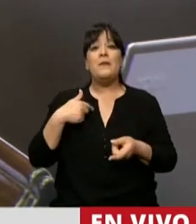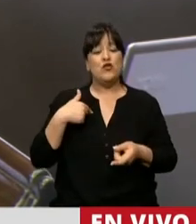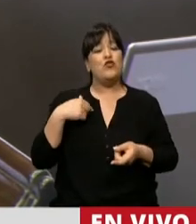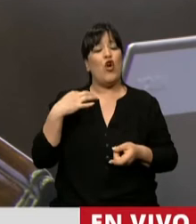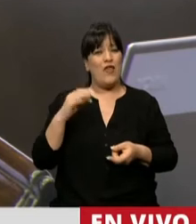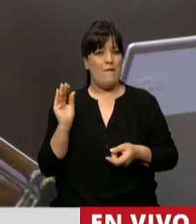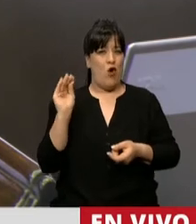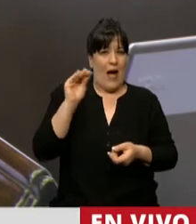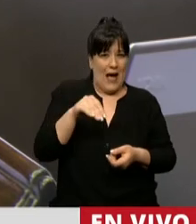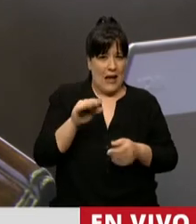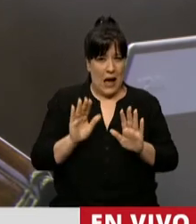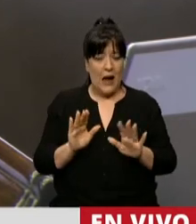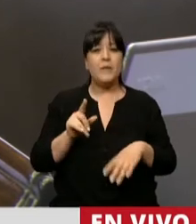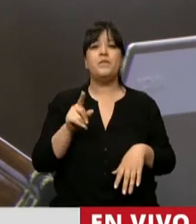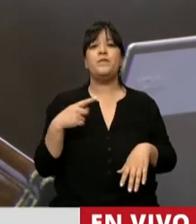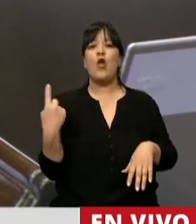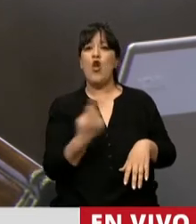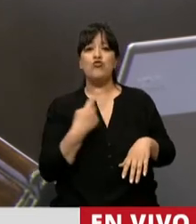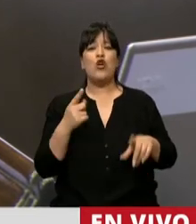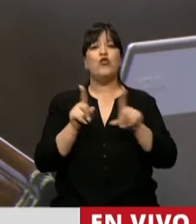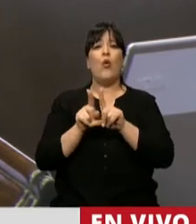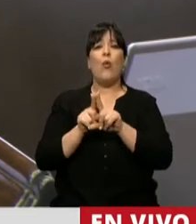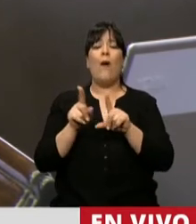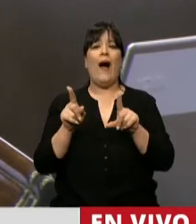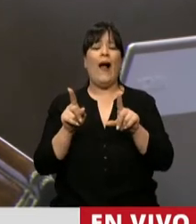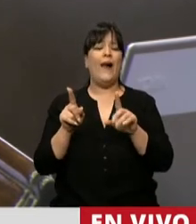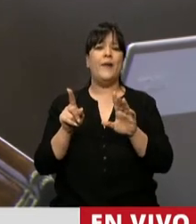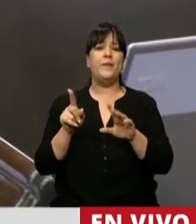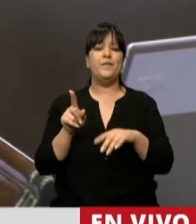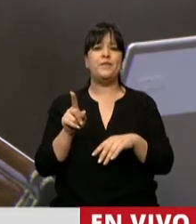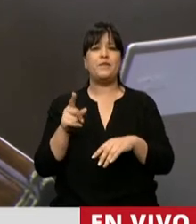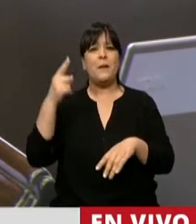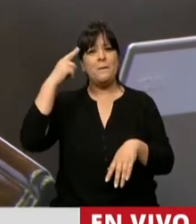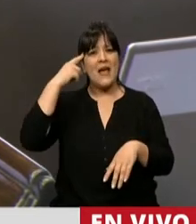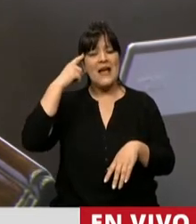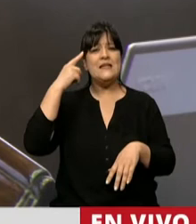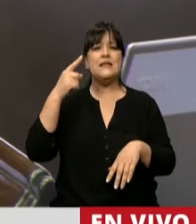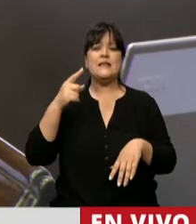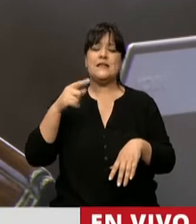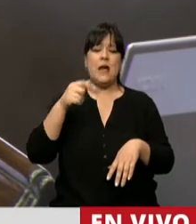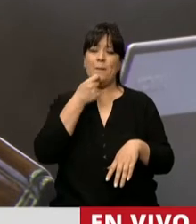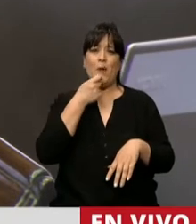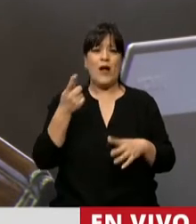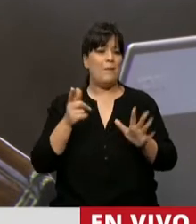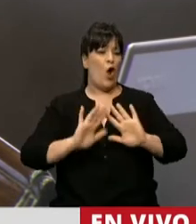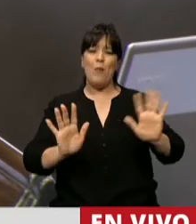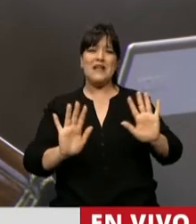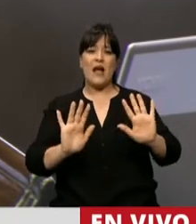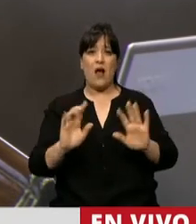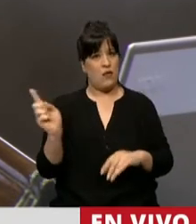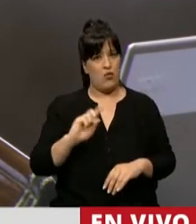agregar que no nos podemos abstraer simplemente de que como si no hubiese absolutamente pasado nada.